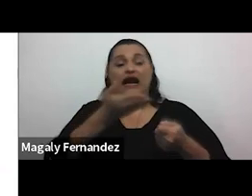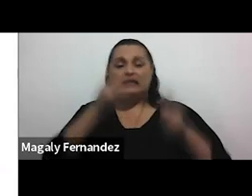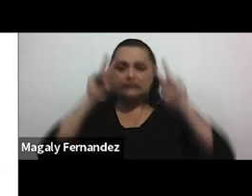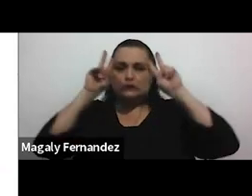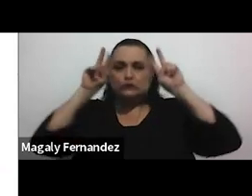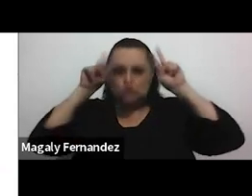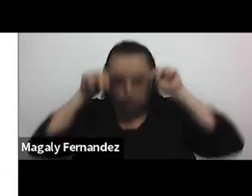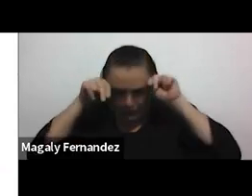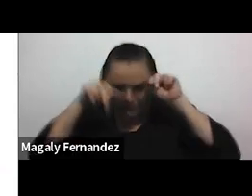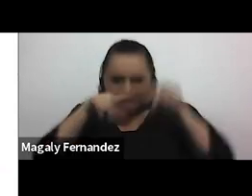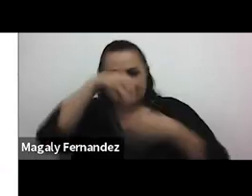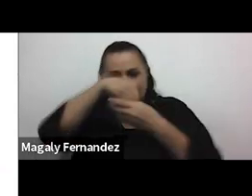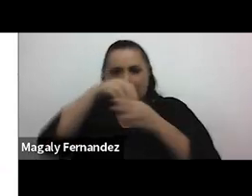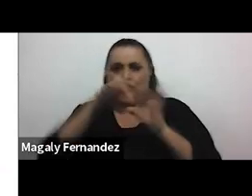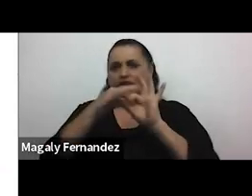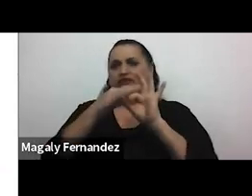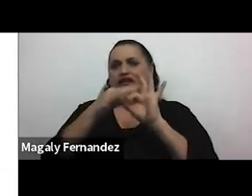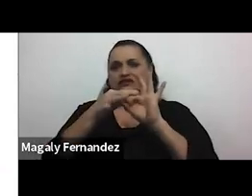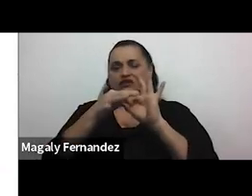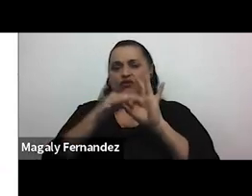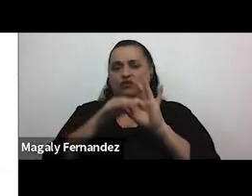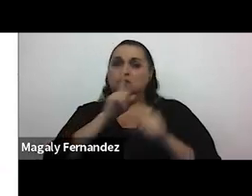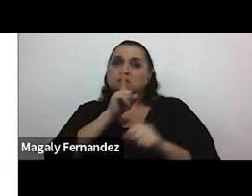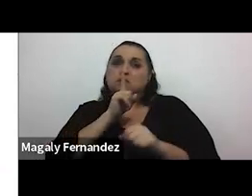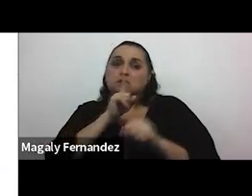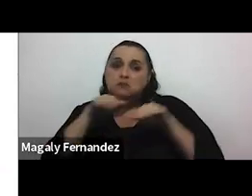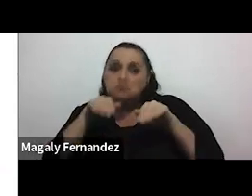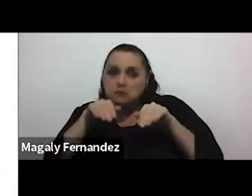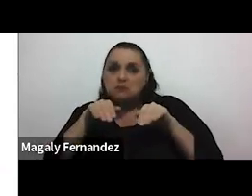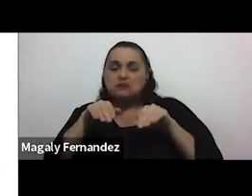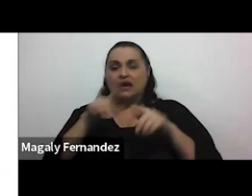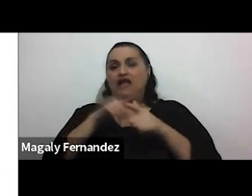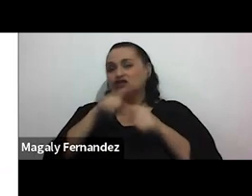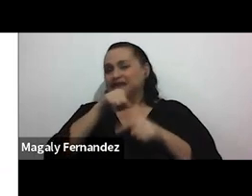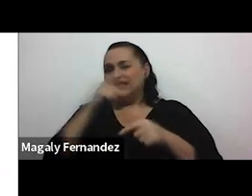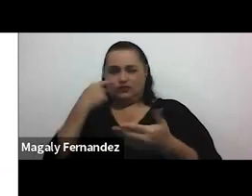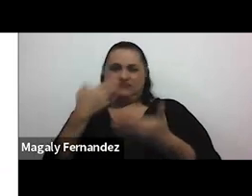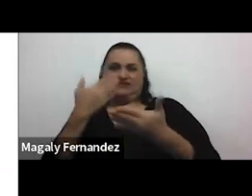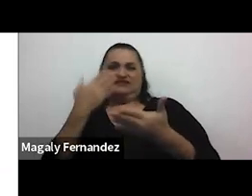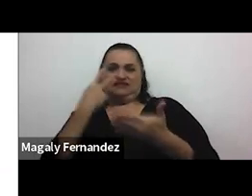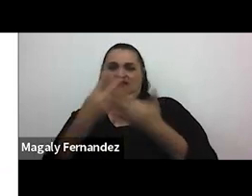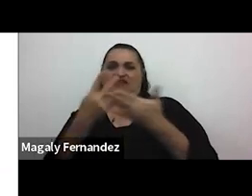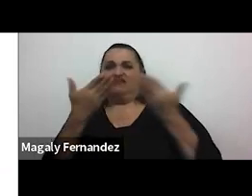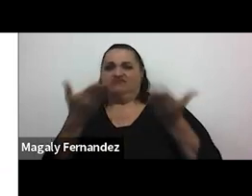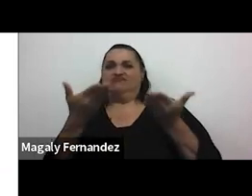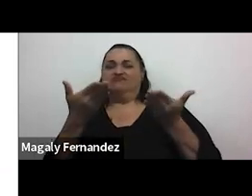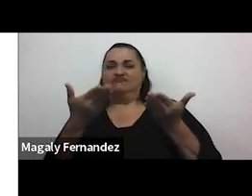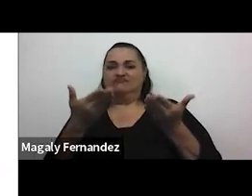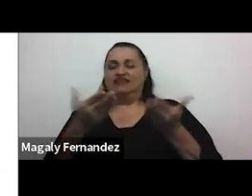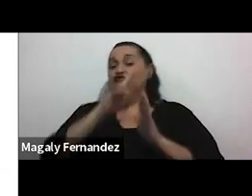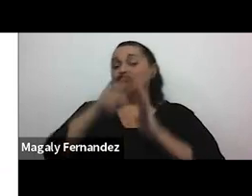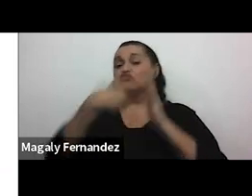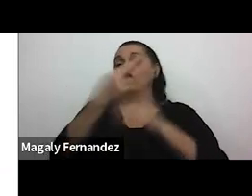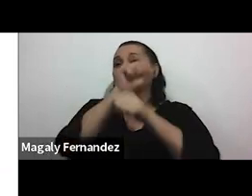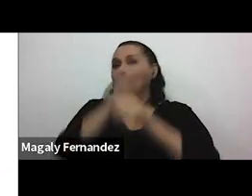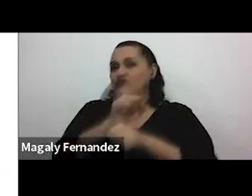en esa relación. Entonces, esto es como muy evidente en cuanto a, por ejemplo, el rol tradicional